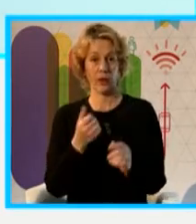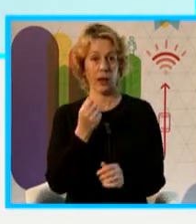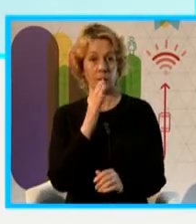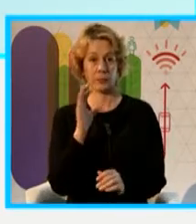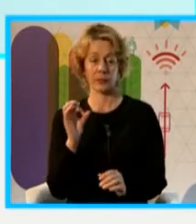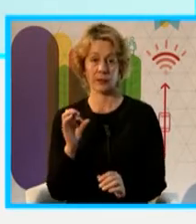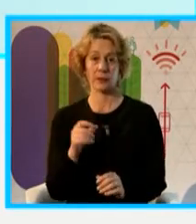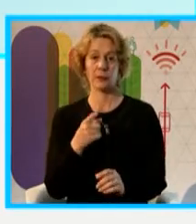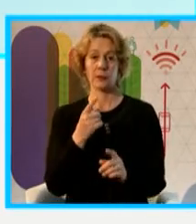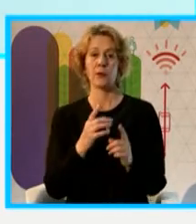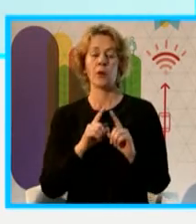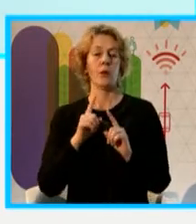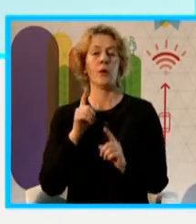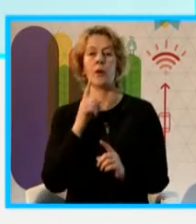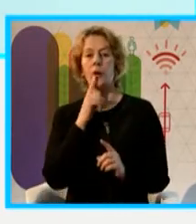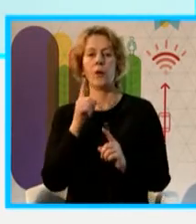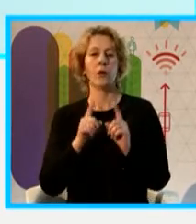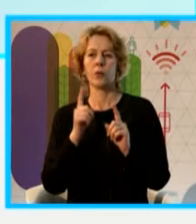sean universalmente accesibles,